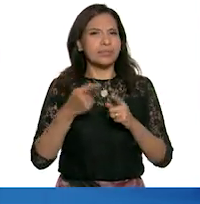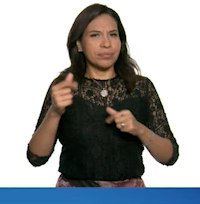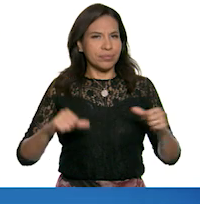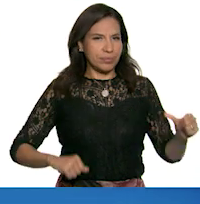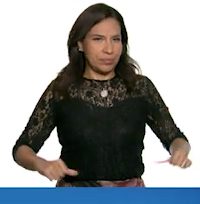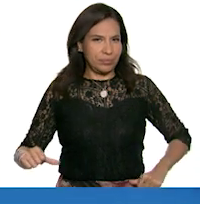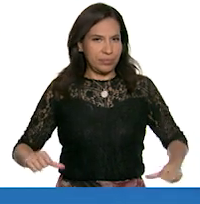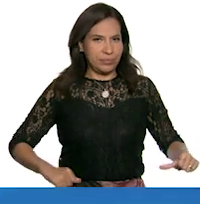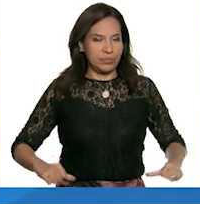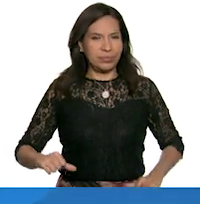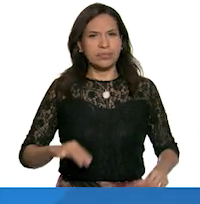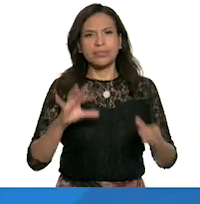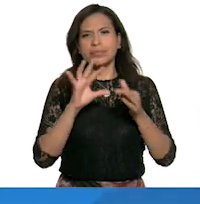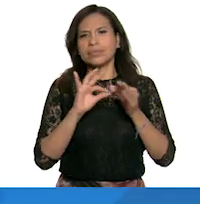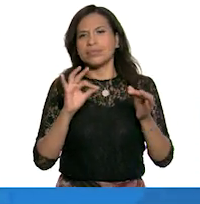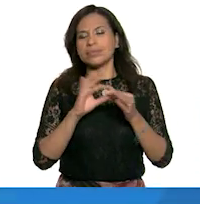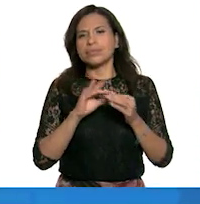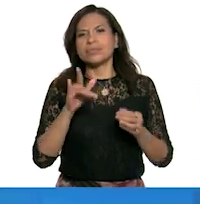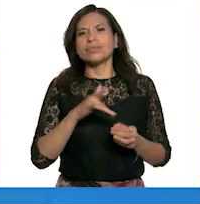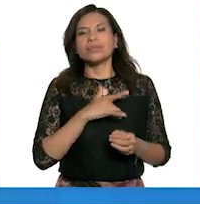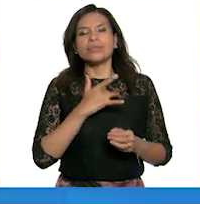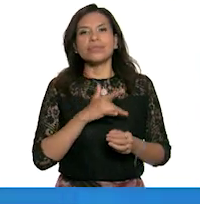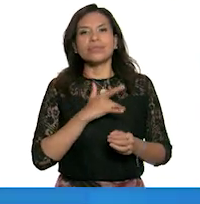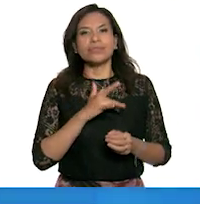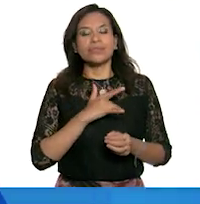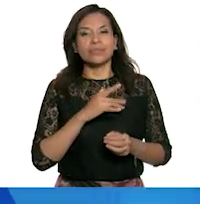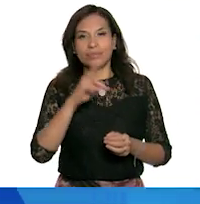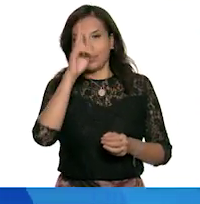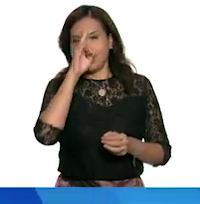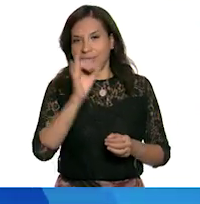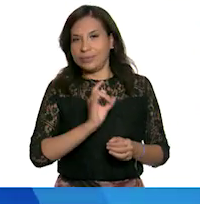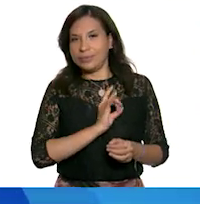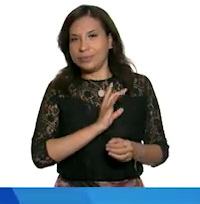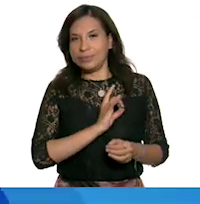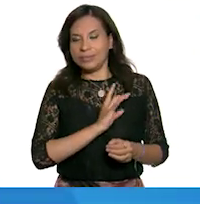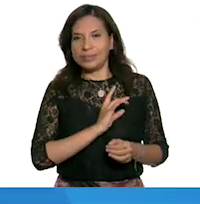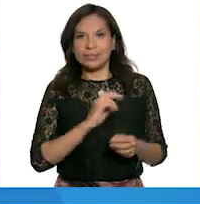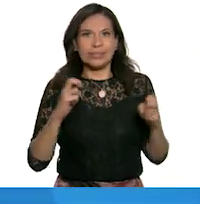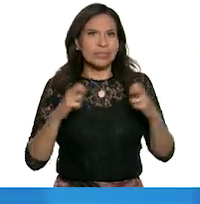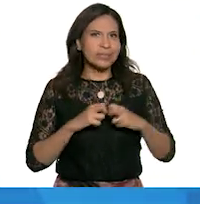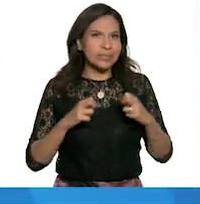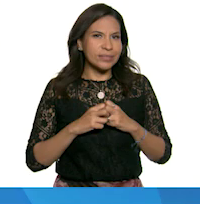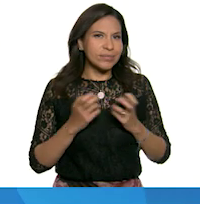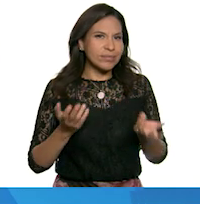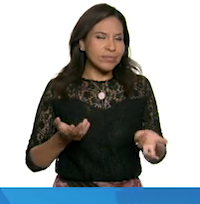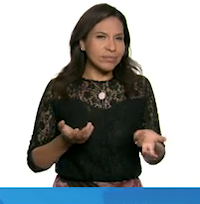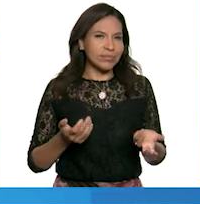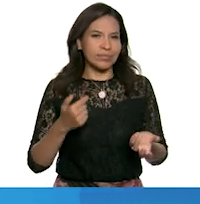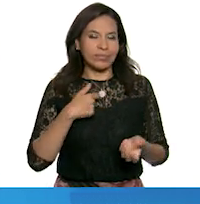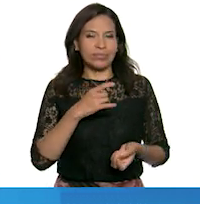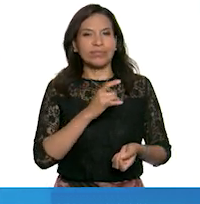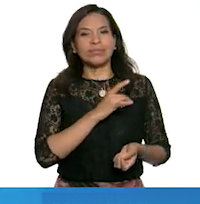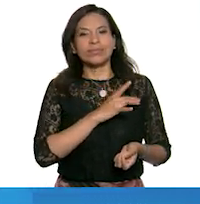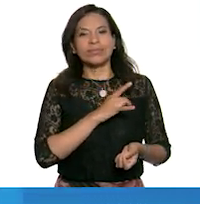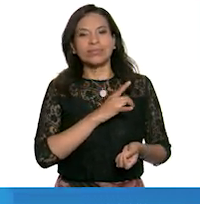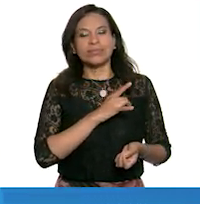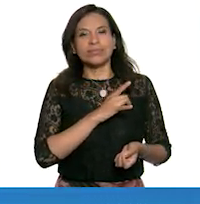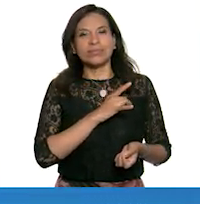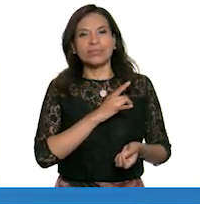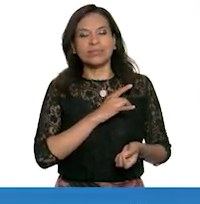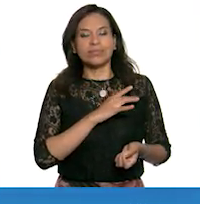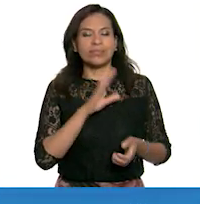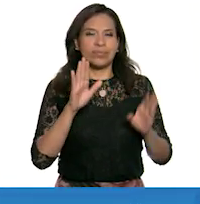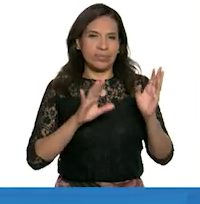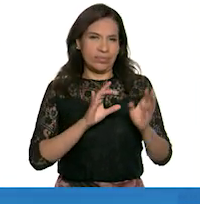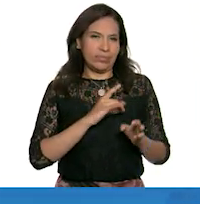actividad, platíquenos en qué momentos han sentido temor o miedo. Yo tengo el temor y a